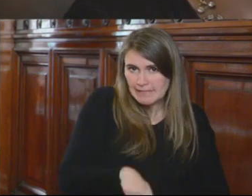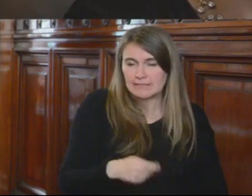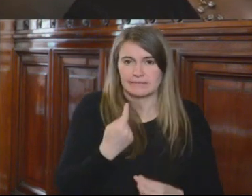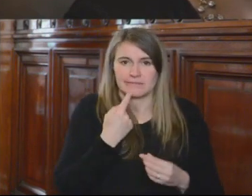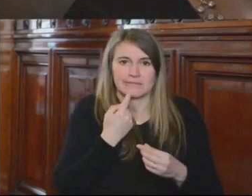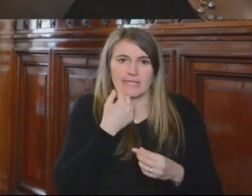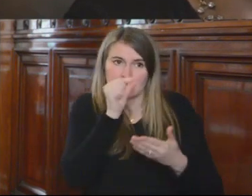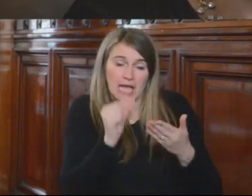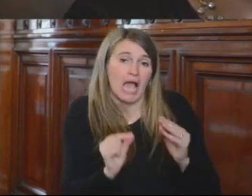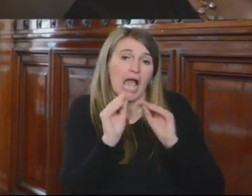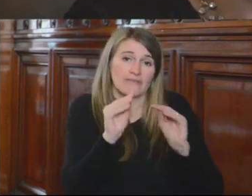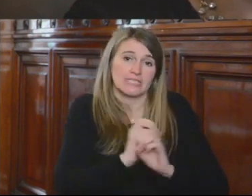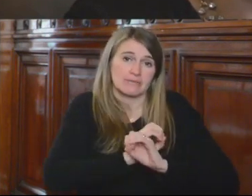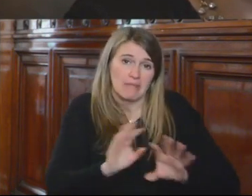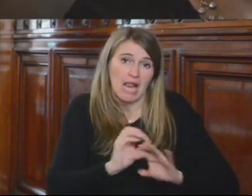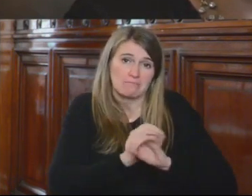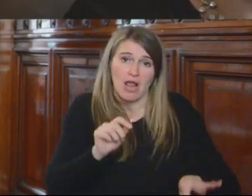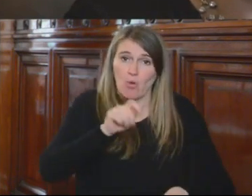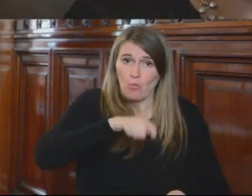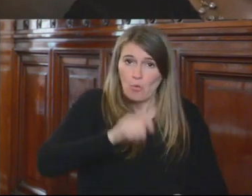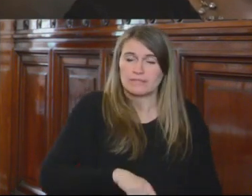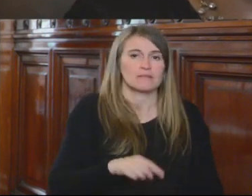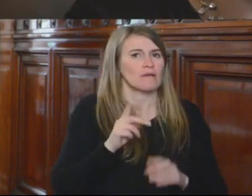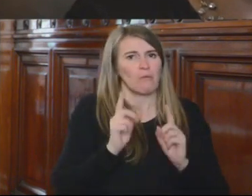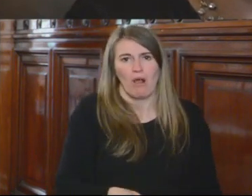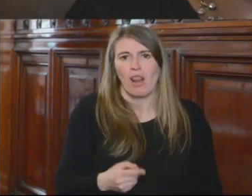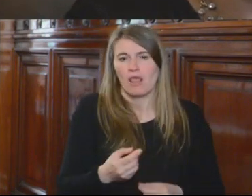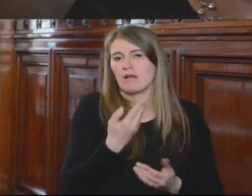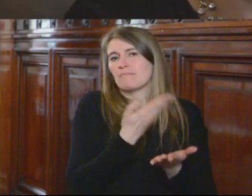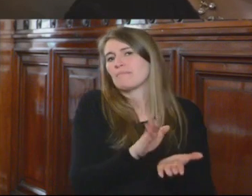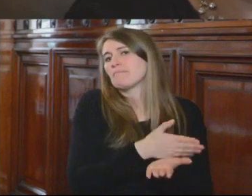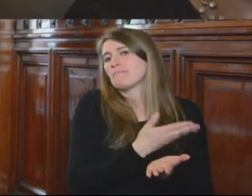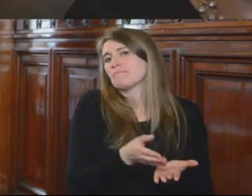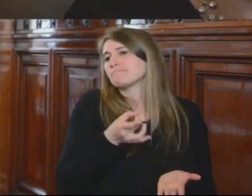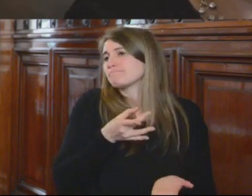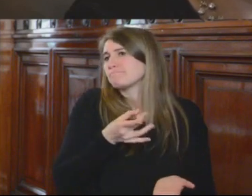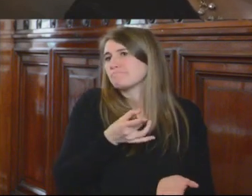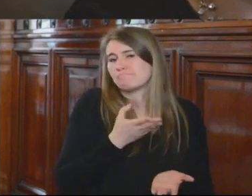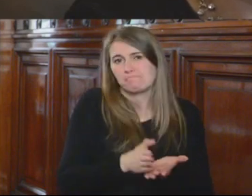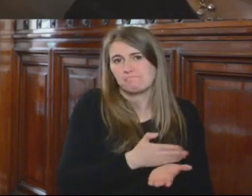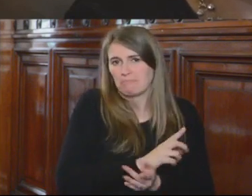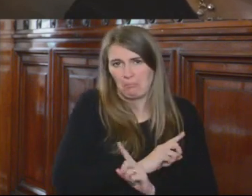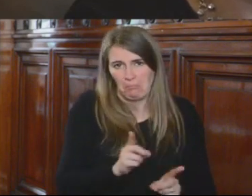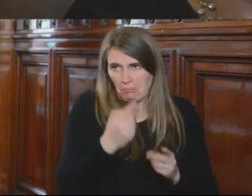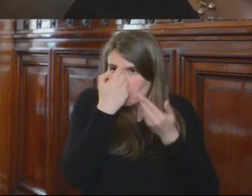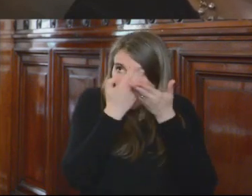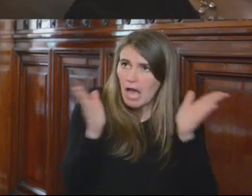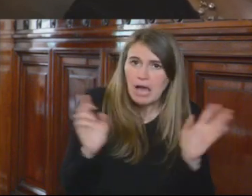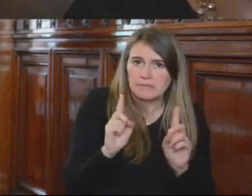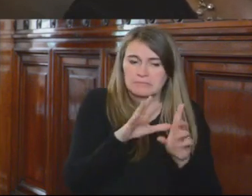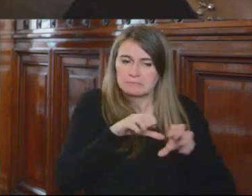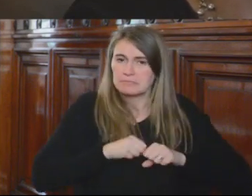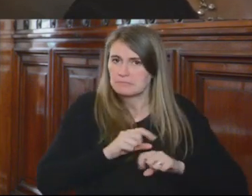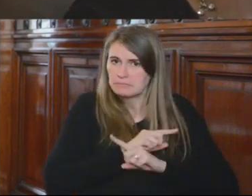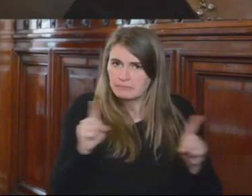jurisdiccional, toda vez que han sido sistemáticamente rechazadas, tanto por el Consejo de la Magistratura como por el